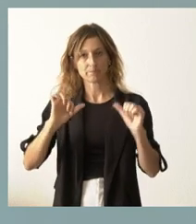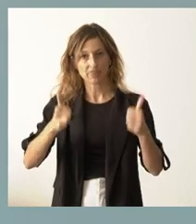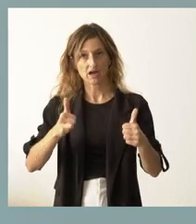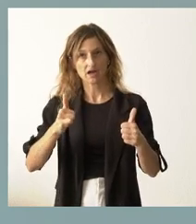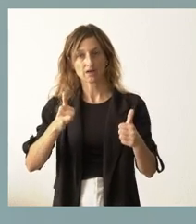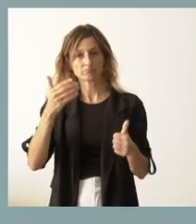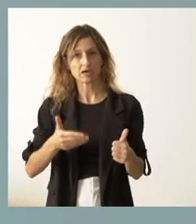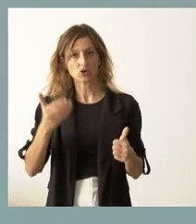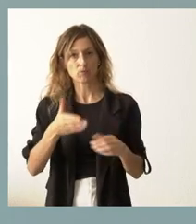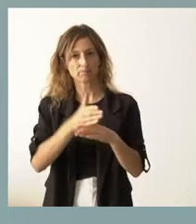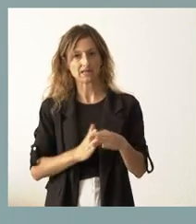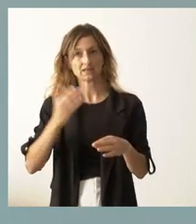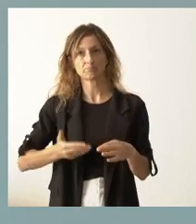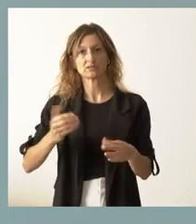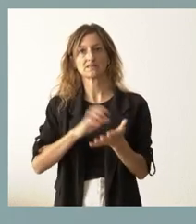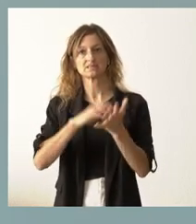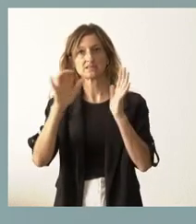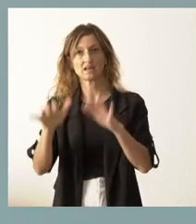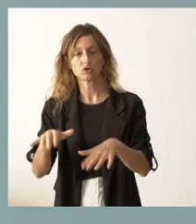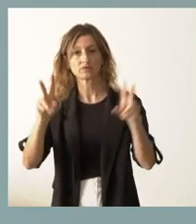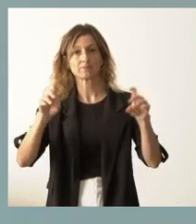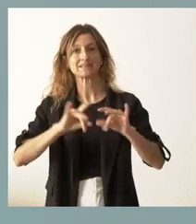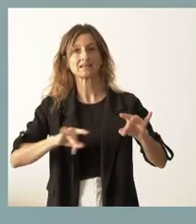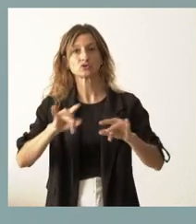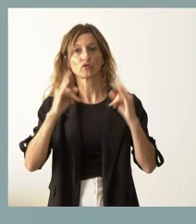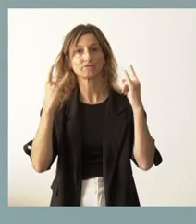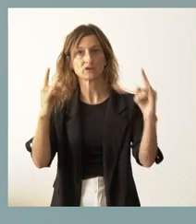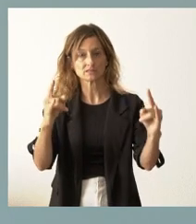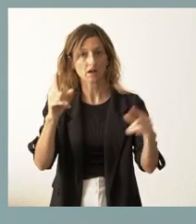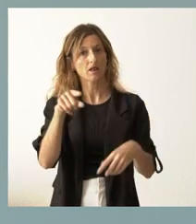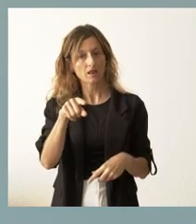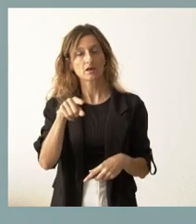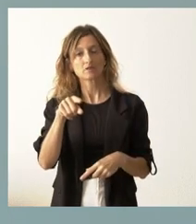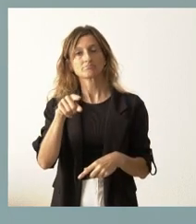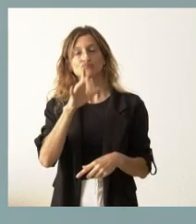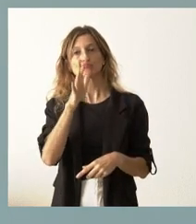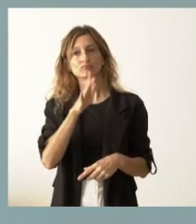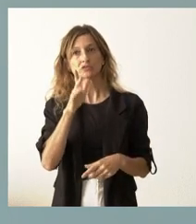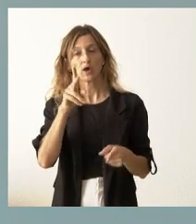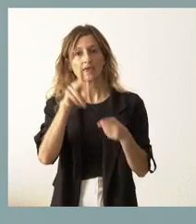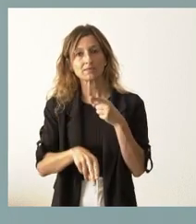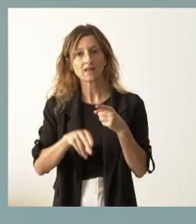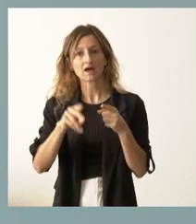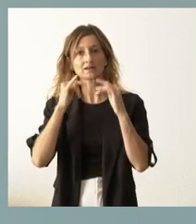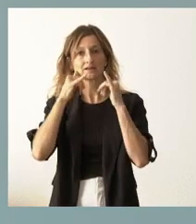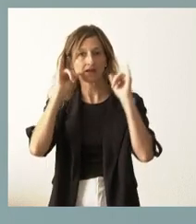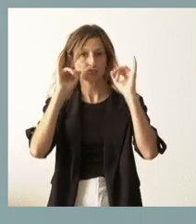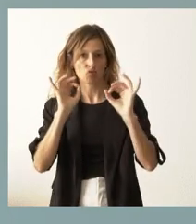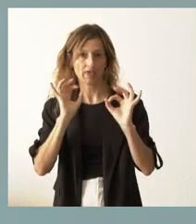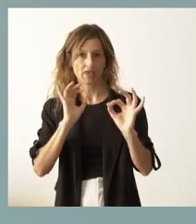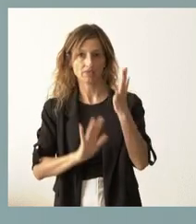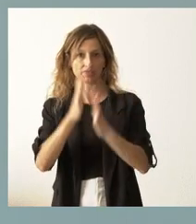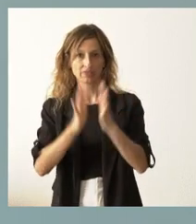de esa parte importante de Castilla y León, que es el territorio forestal y, por tanto, evitar el riesgo de incendios. Castilla y León,